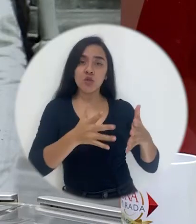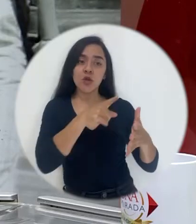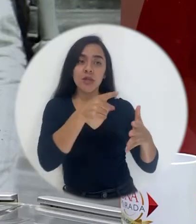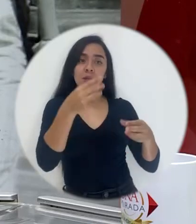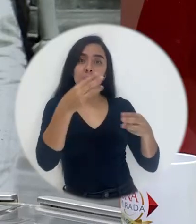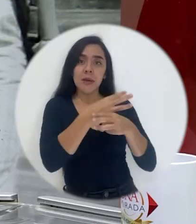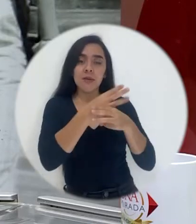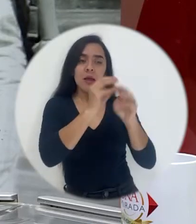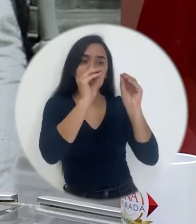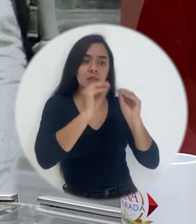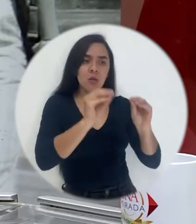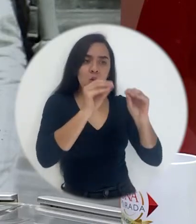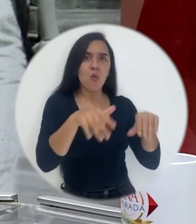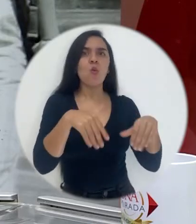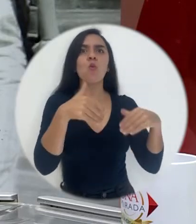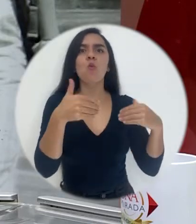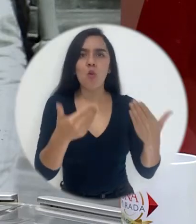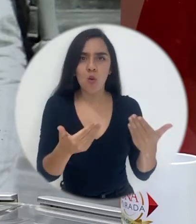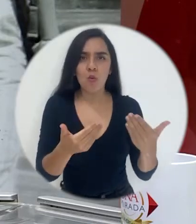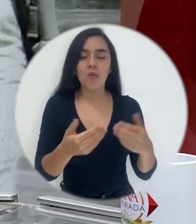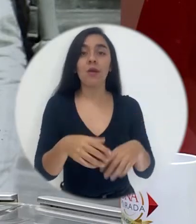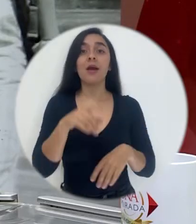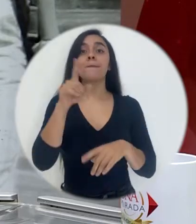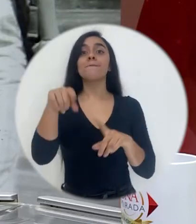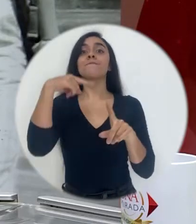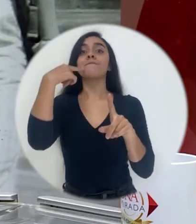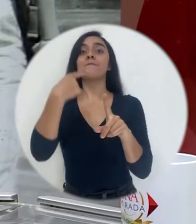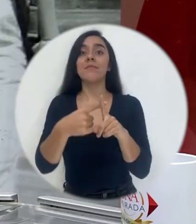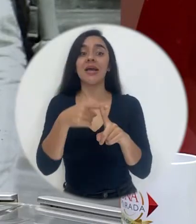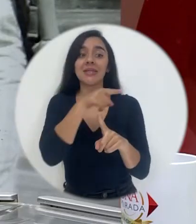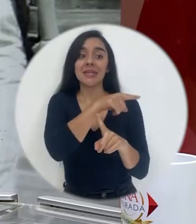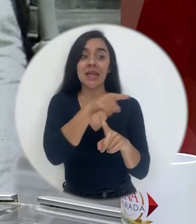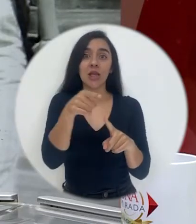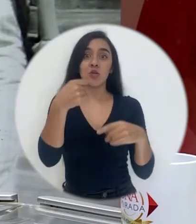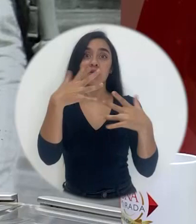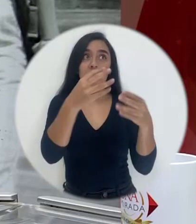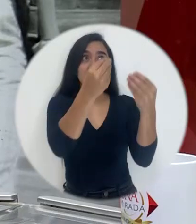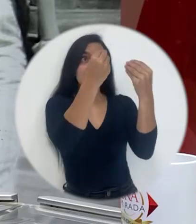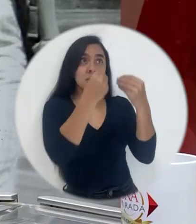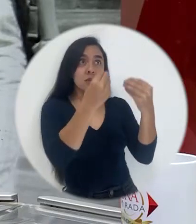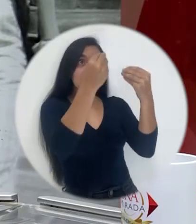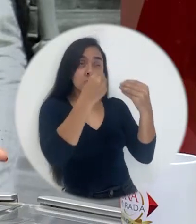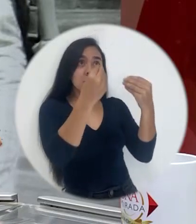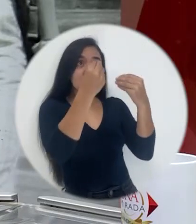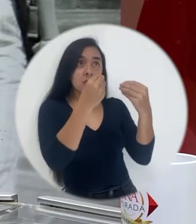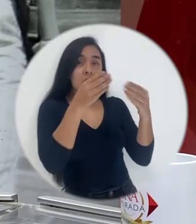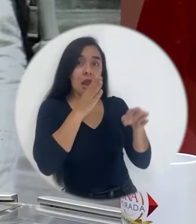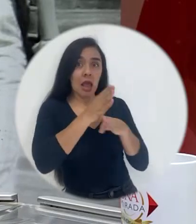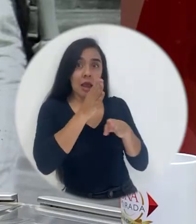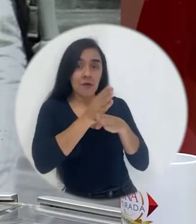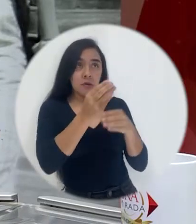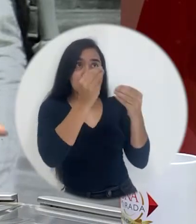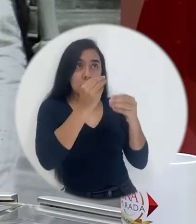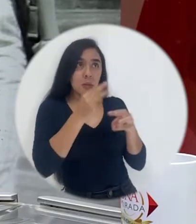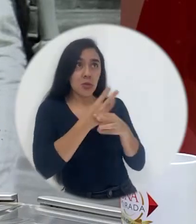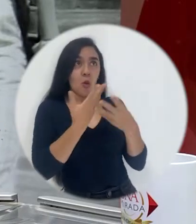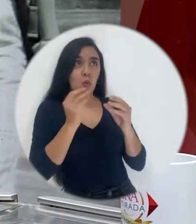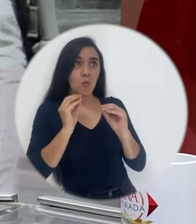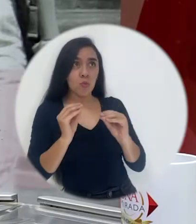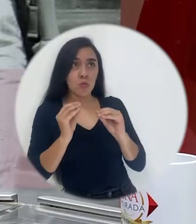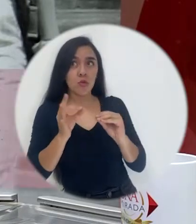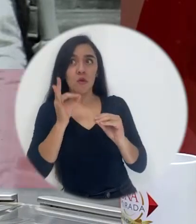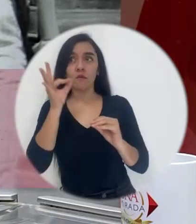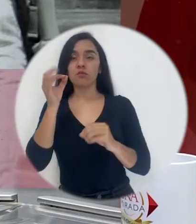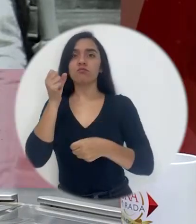no sólo en el tema de formación, sino también de las condiciones en las que luego salen a laborar, porque de ellos